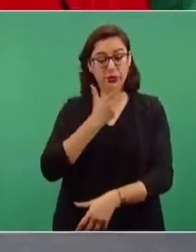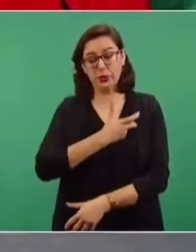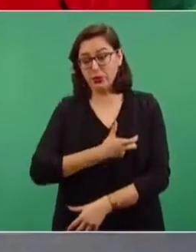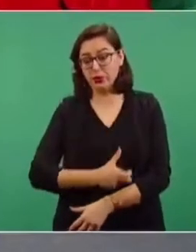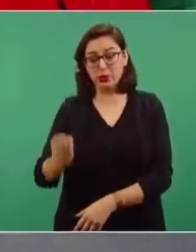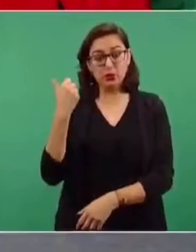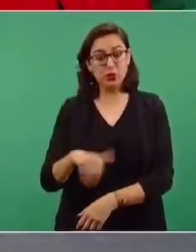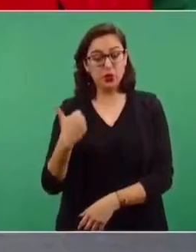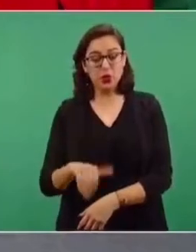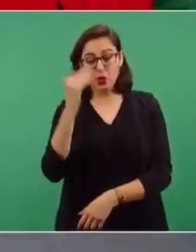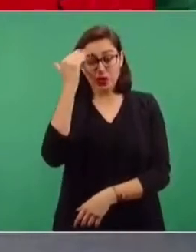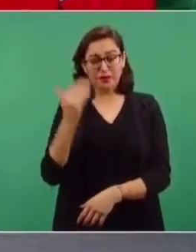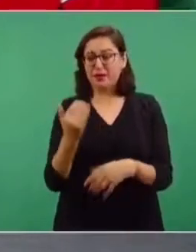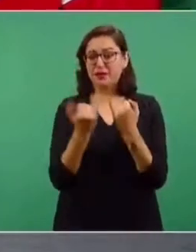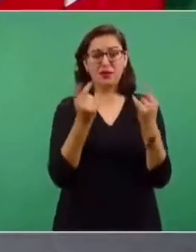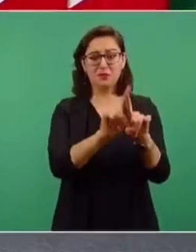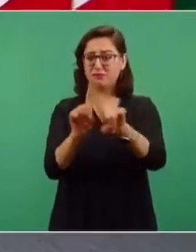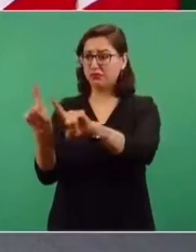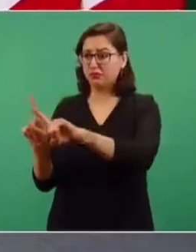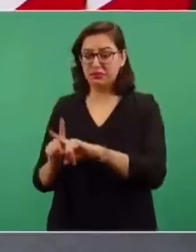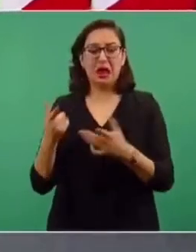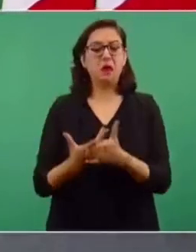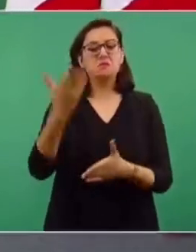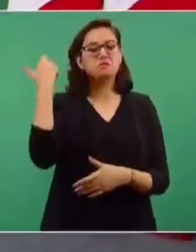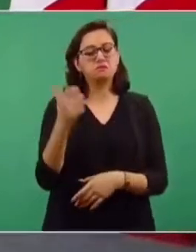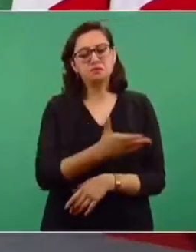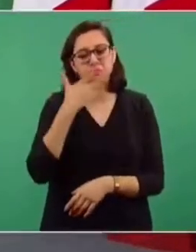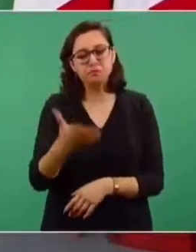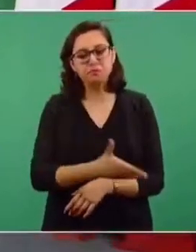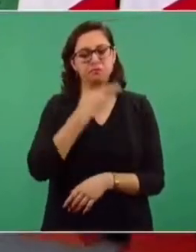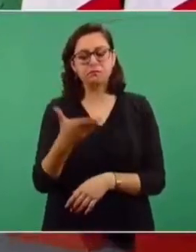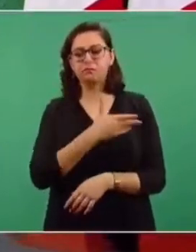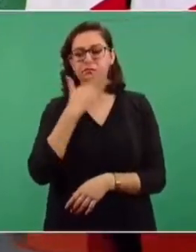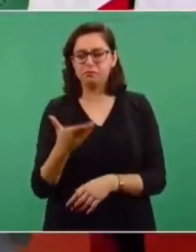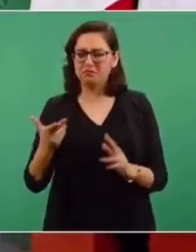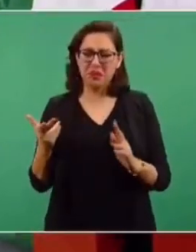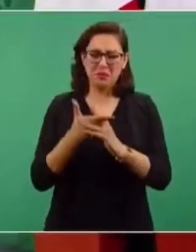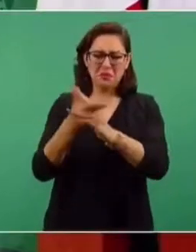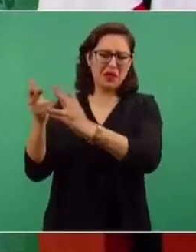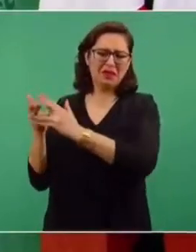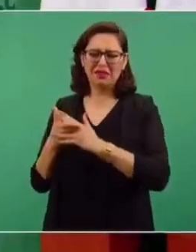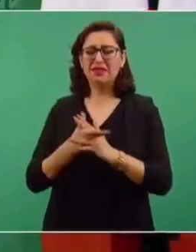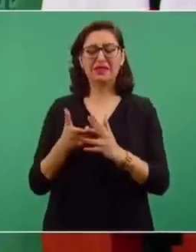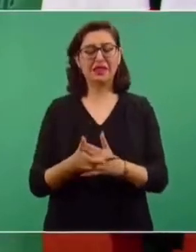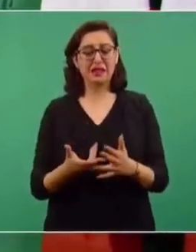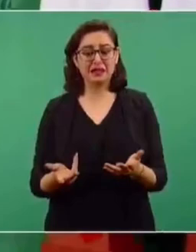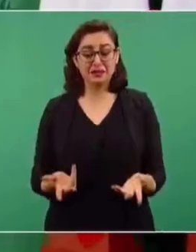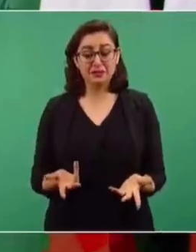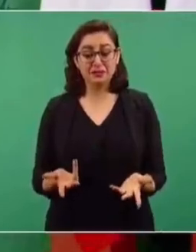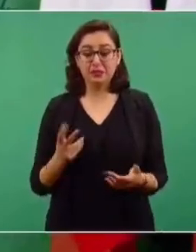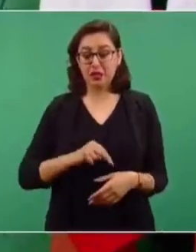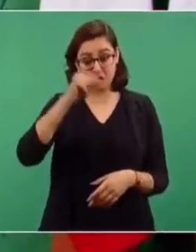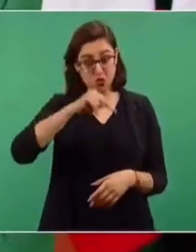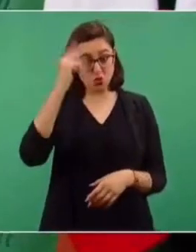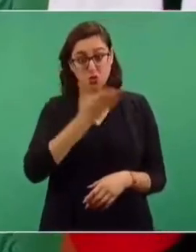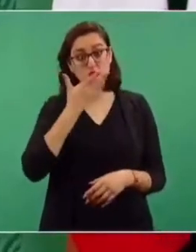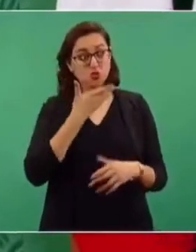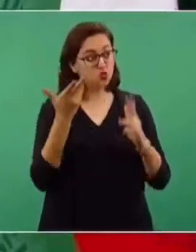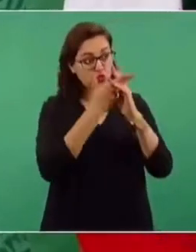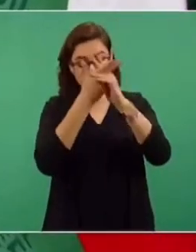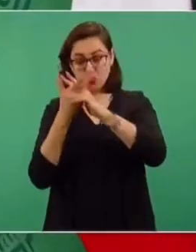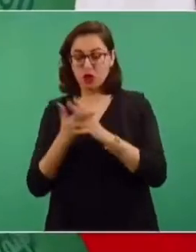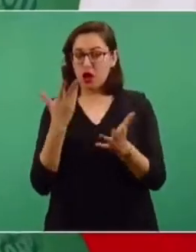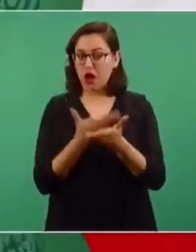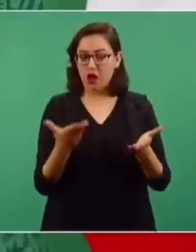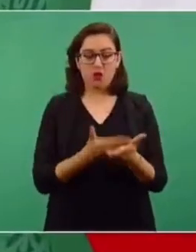Antes eran frecuentes los asesinatos, las masacres de migrantes en el norte del país. Ahora, cuidamos